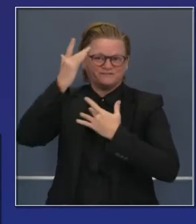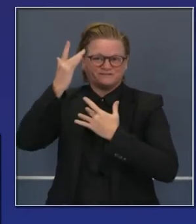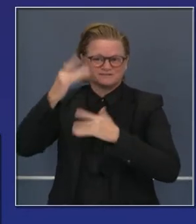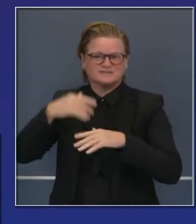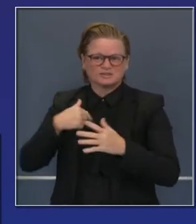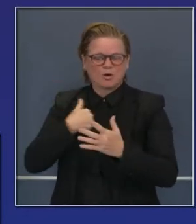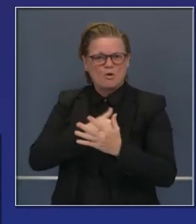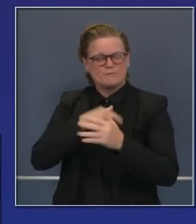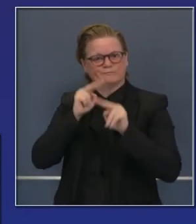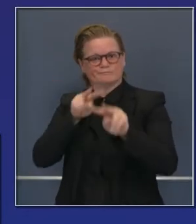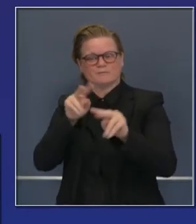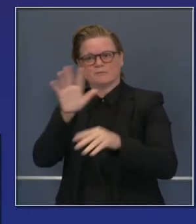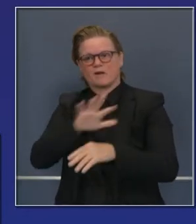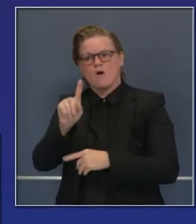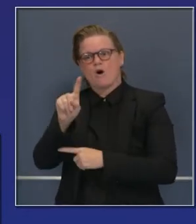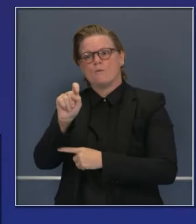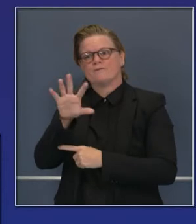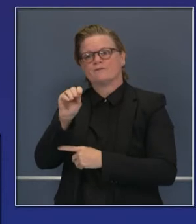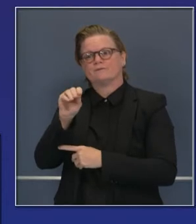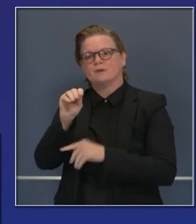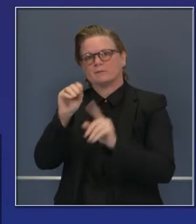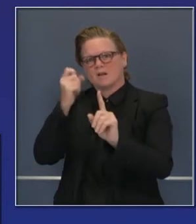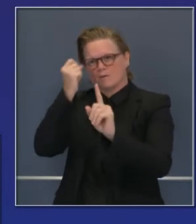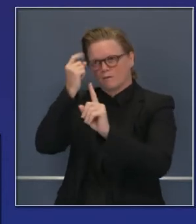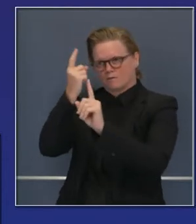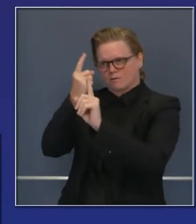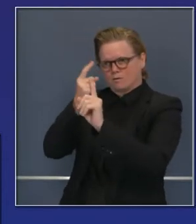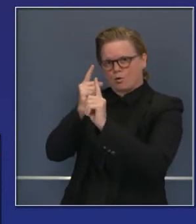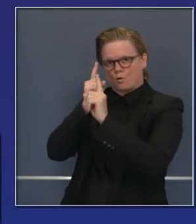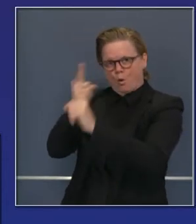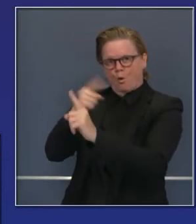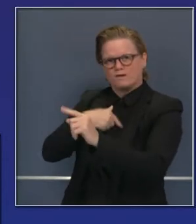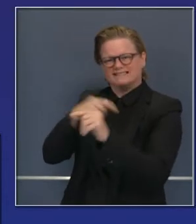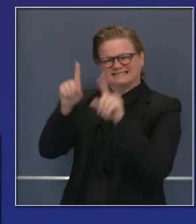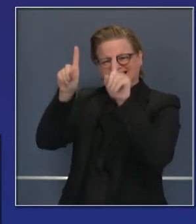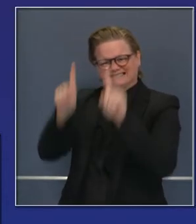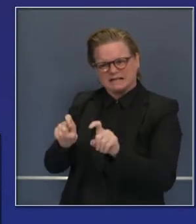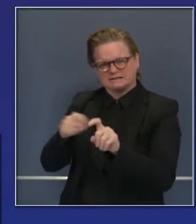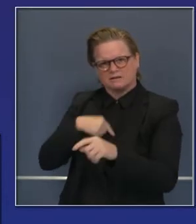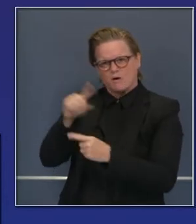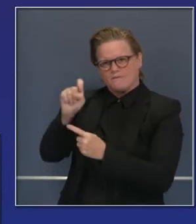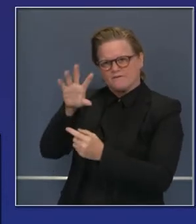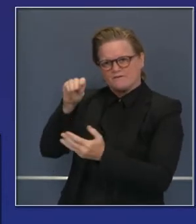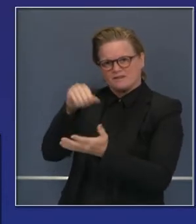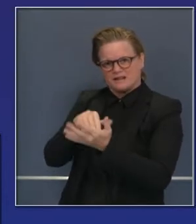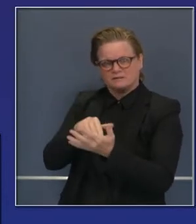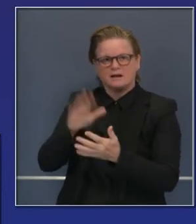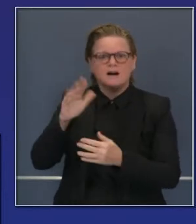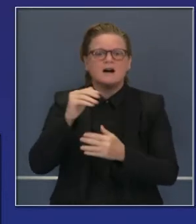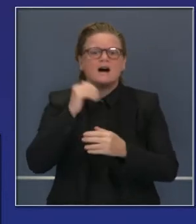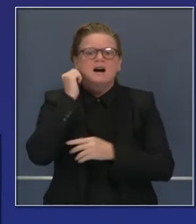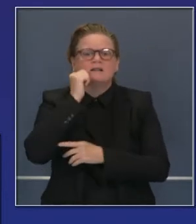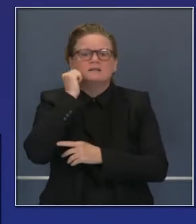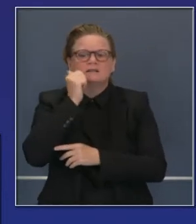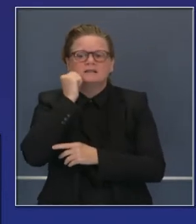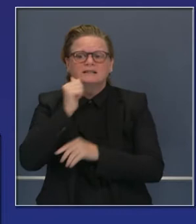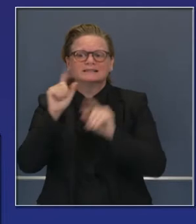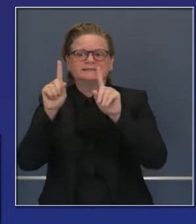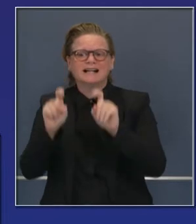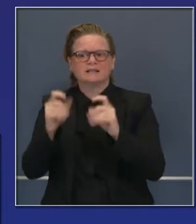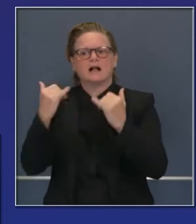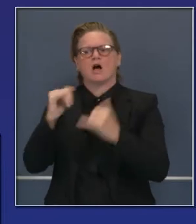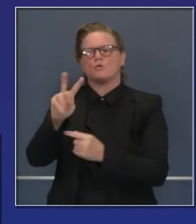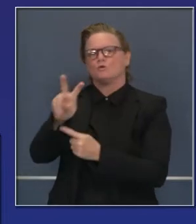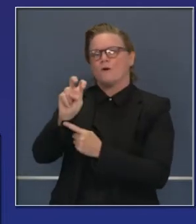Ese laboratorio sí tiene capacidad de más de 150,000. Pero sí tardarán algo de tiempo en poder llegar a esa